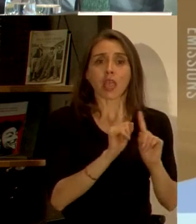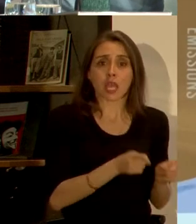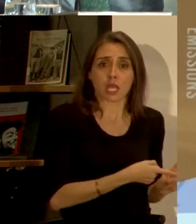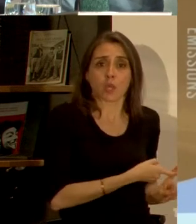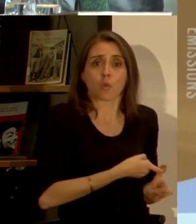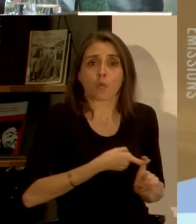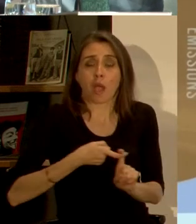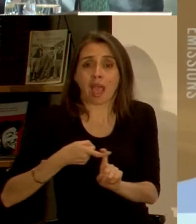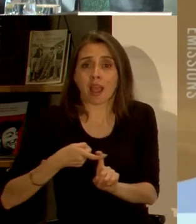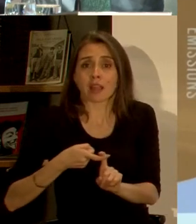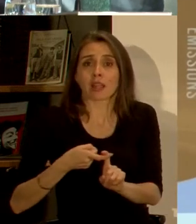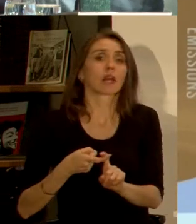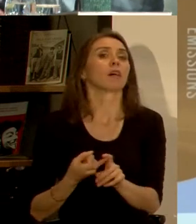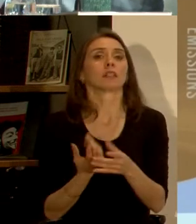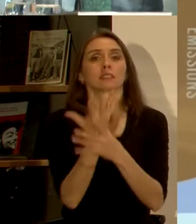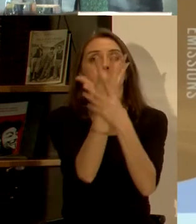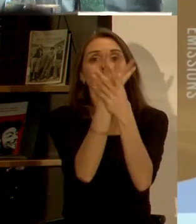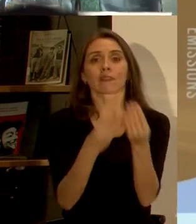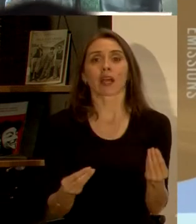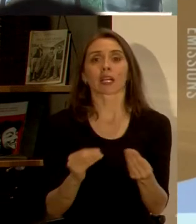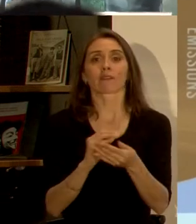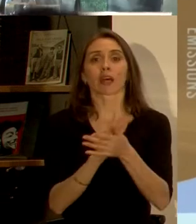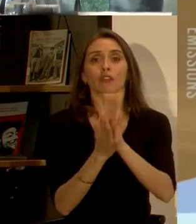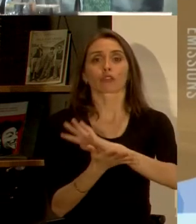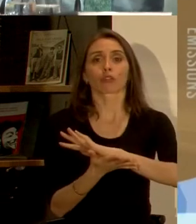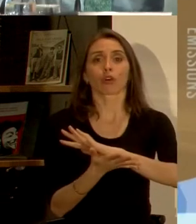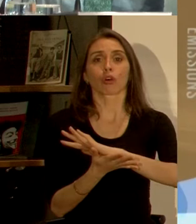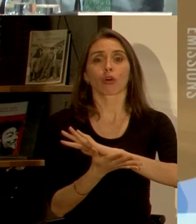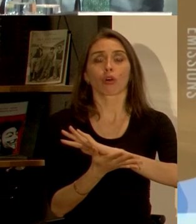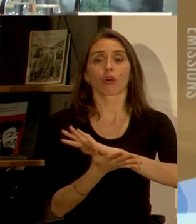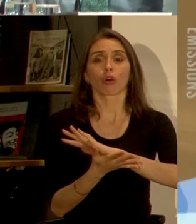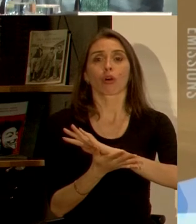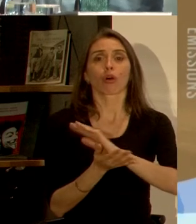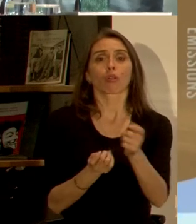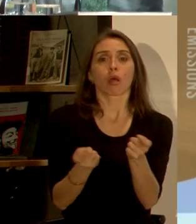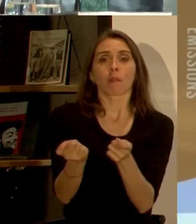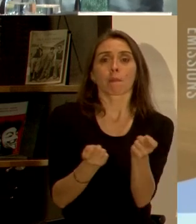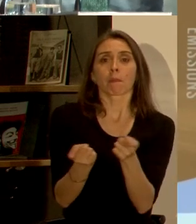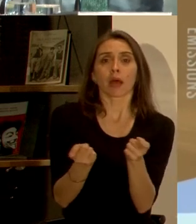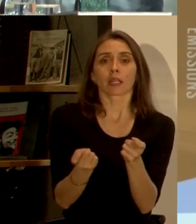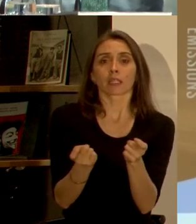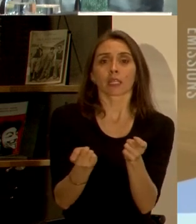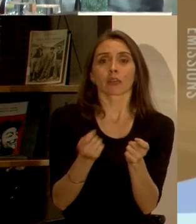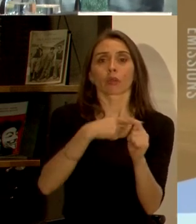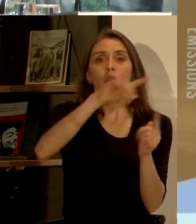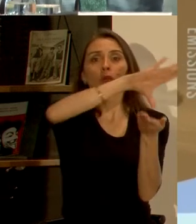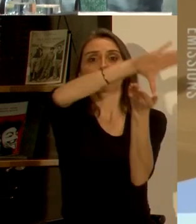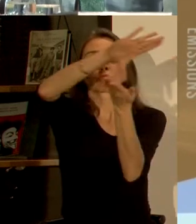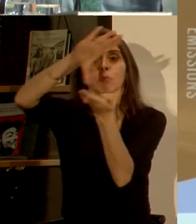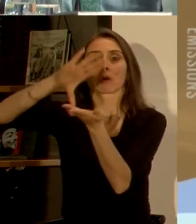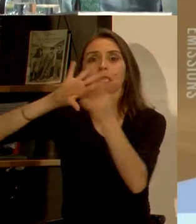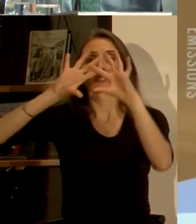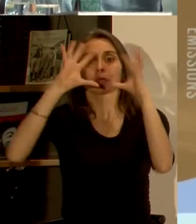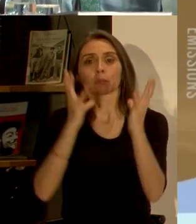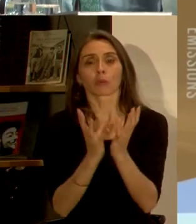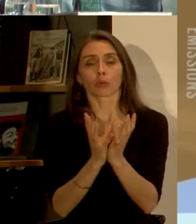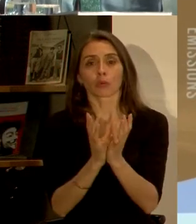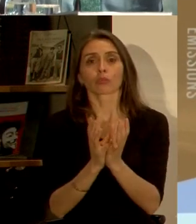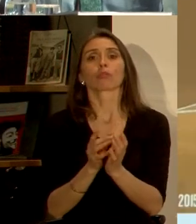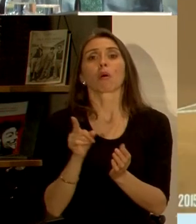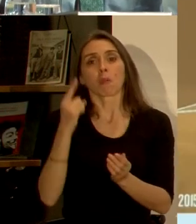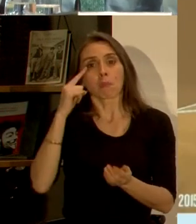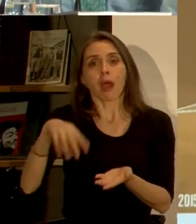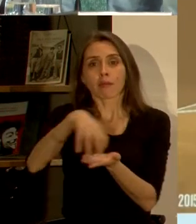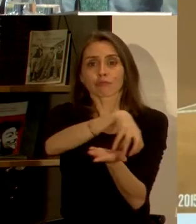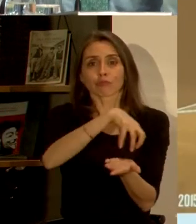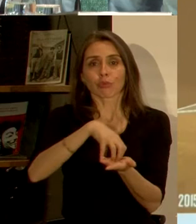vamos a consumir toda la disponibilidad, el margen de maniobra que tiene el resto del mundo en estas ciudades del C40.